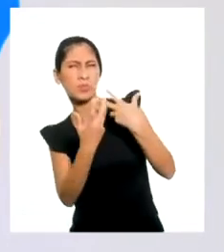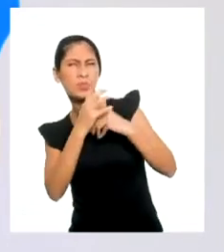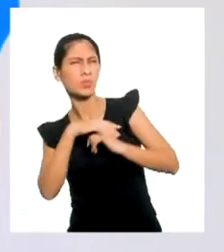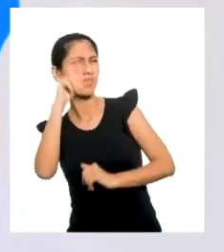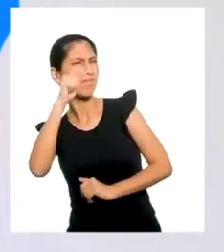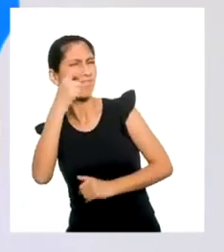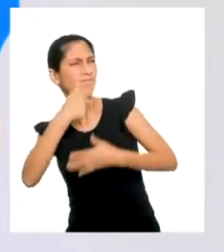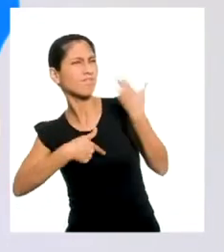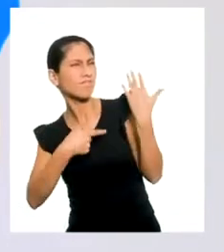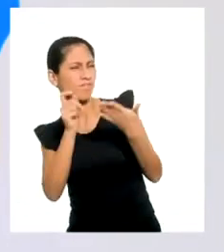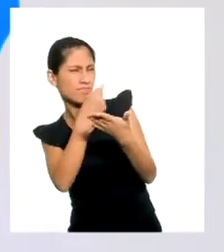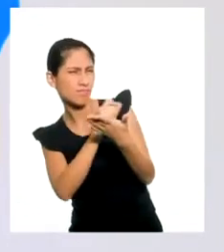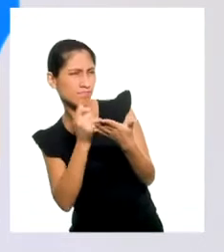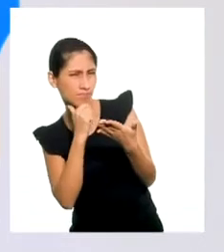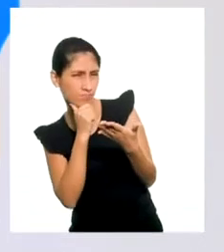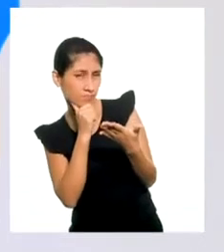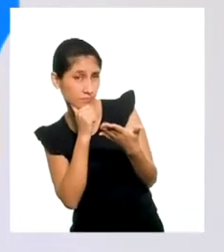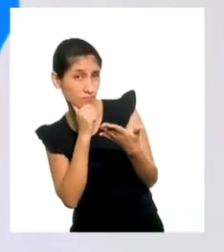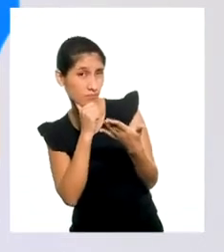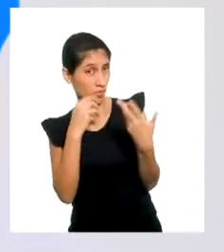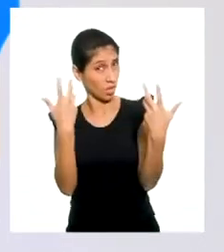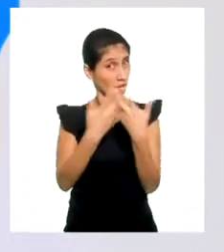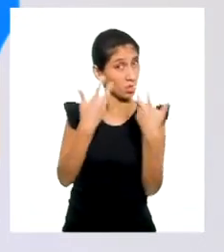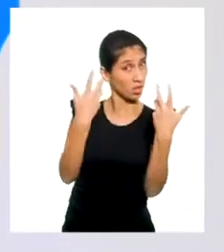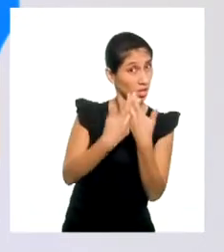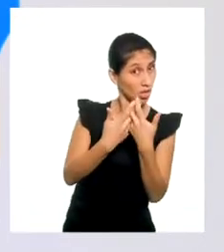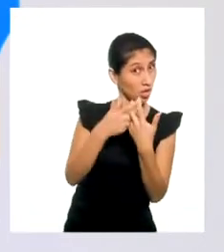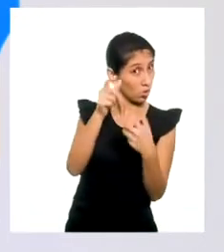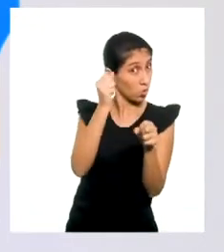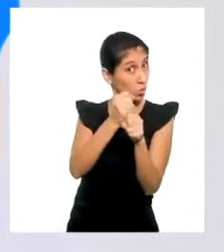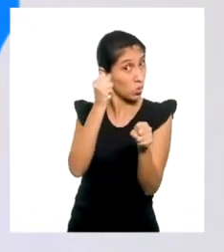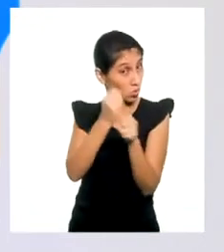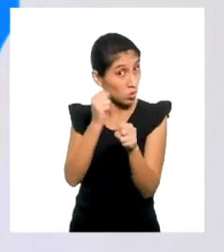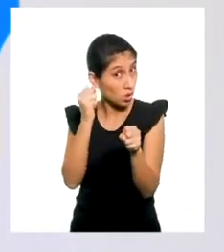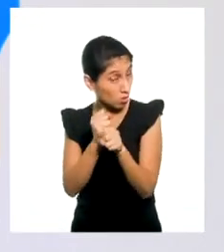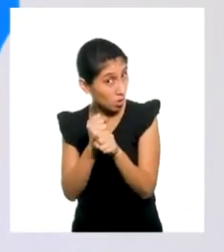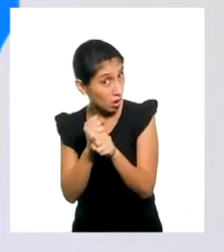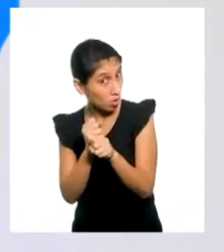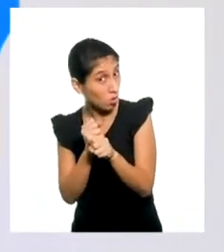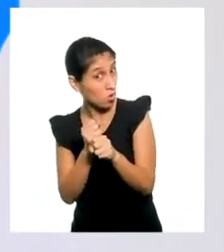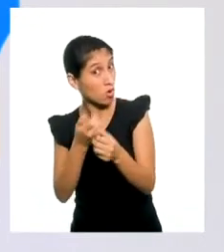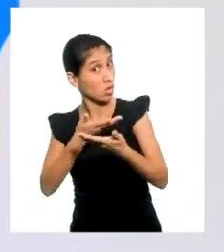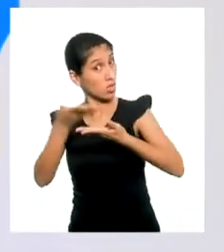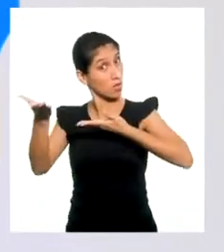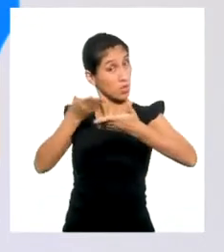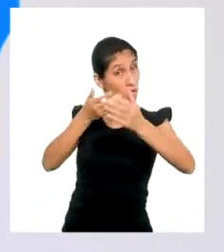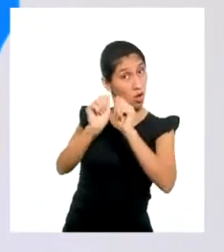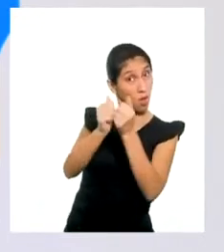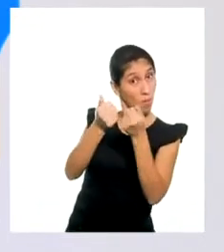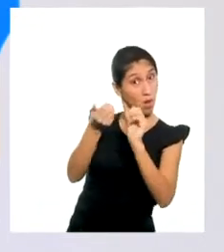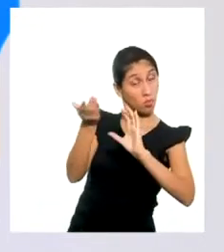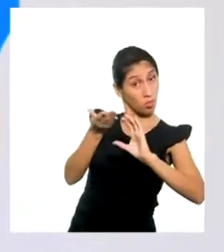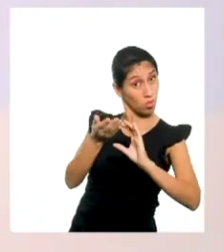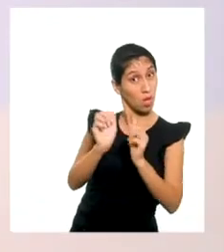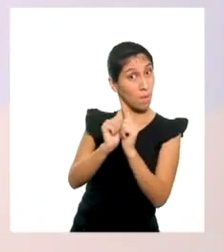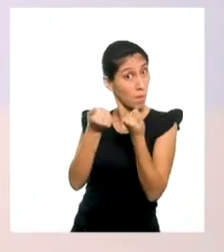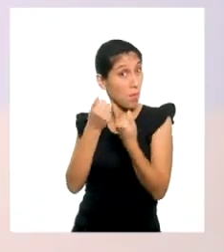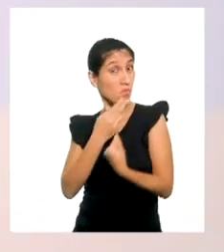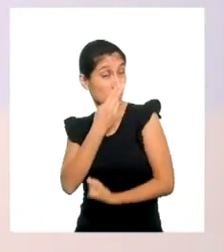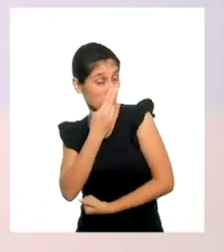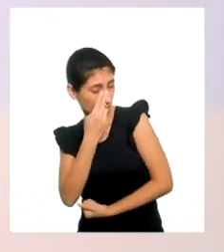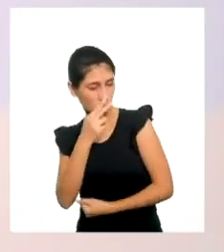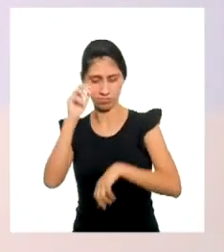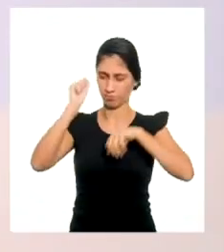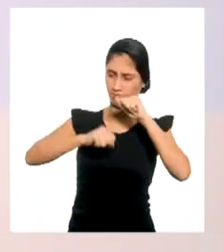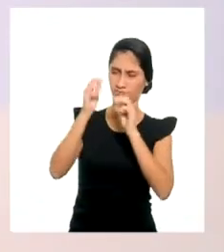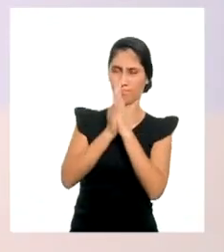necesitas resolver? ¿Es algo relacionado con tu emprendimiento de sándwiches con las recetas de papá chicharrón? Sí,